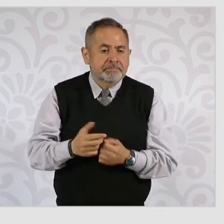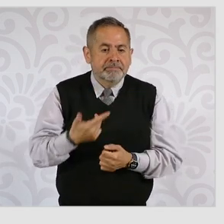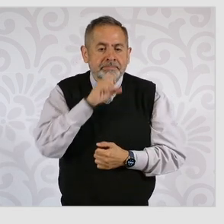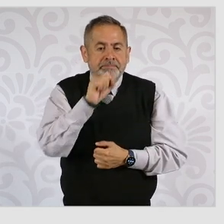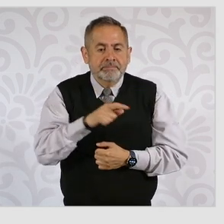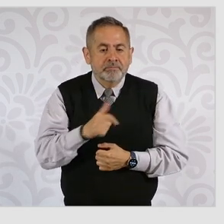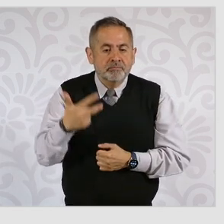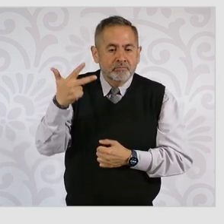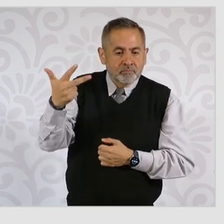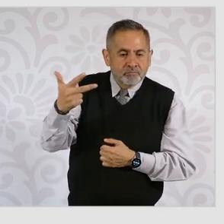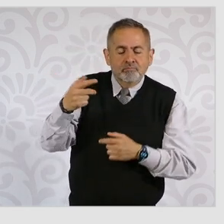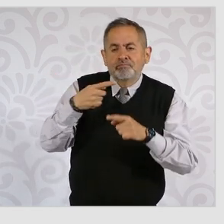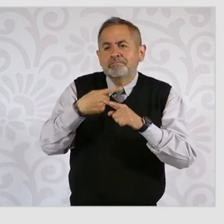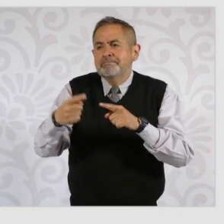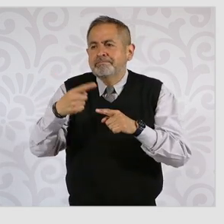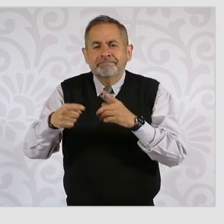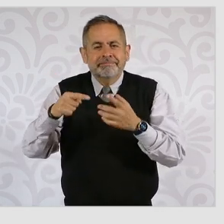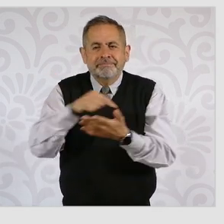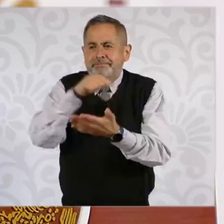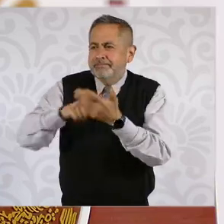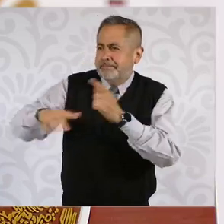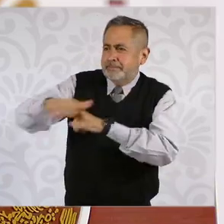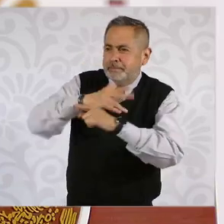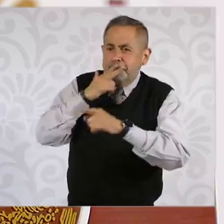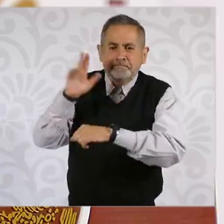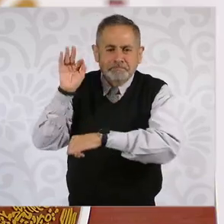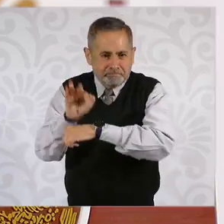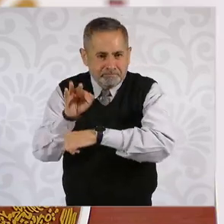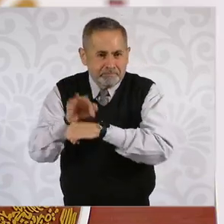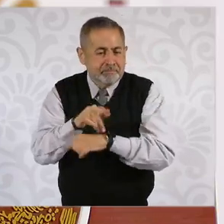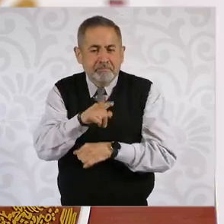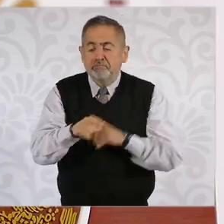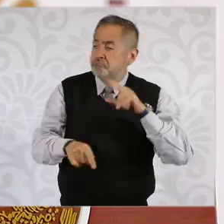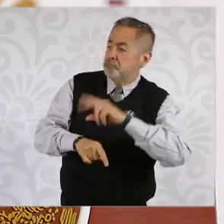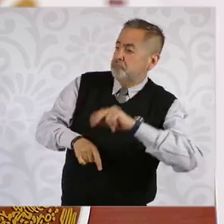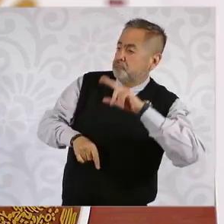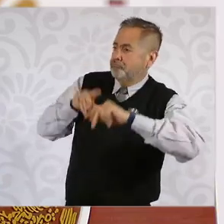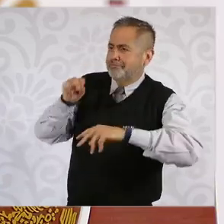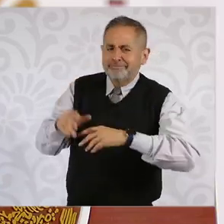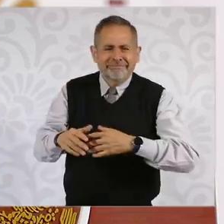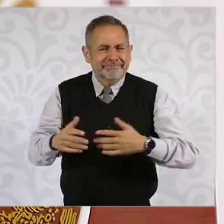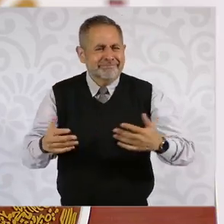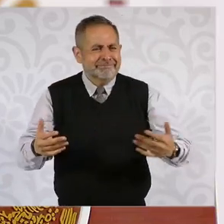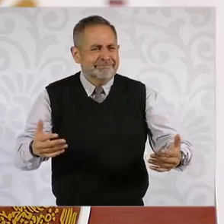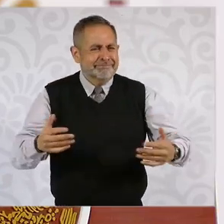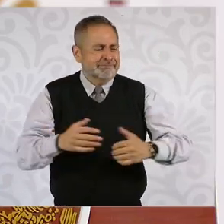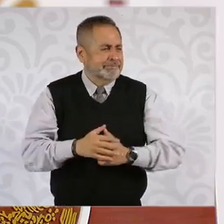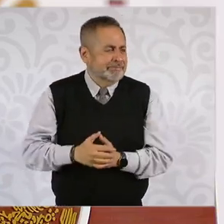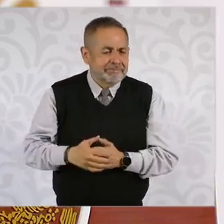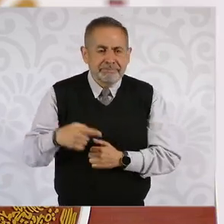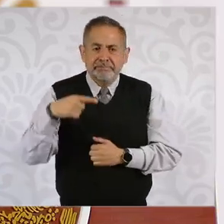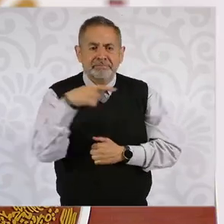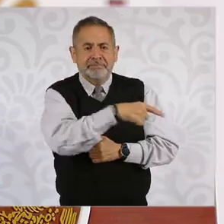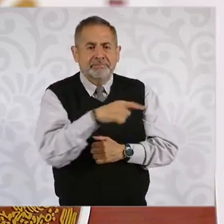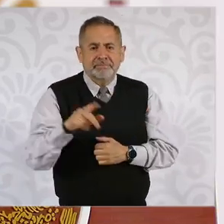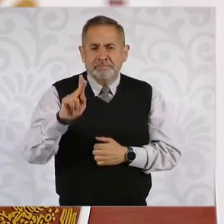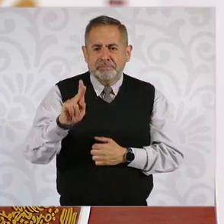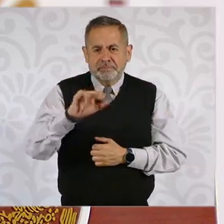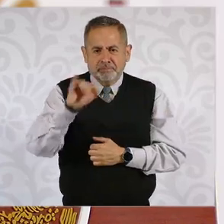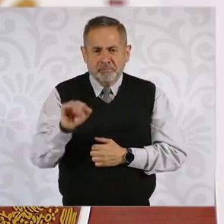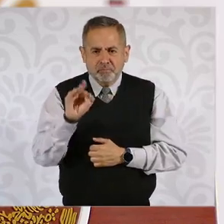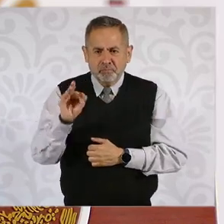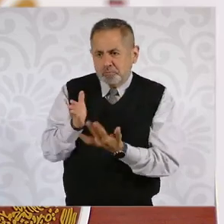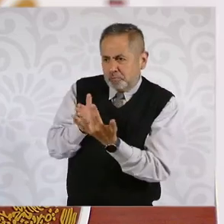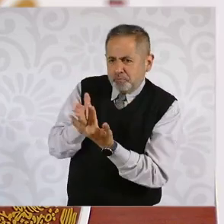las áreas naturales protegidas. Adelante. La injerencia del Poder Judicial Federal en